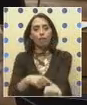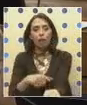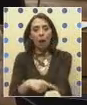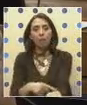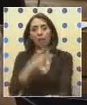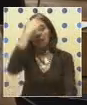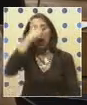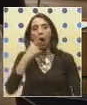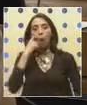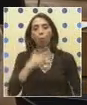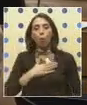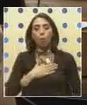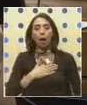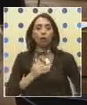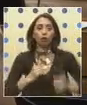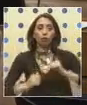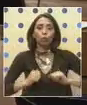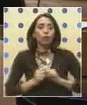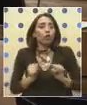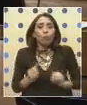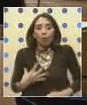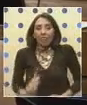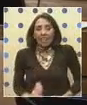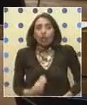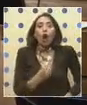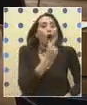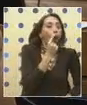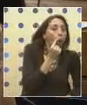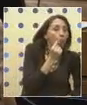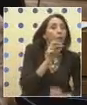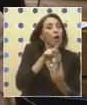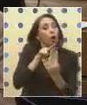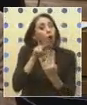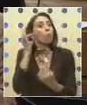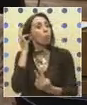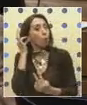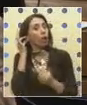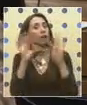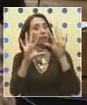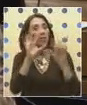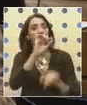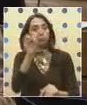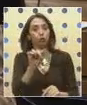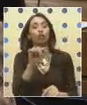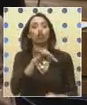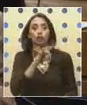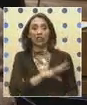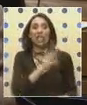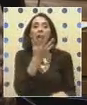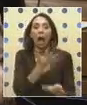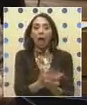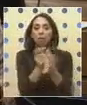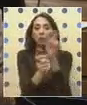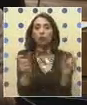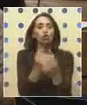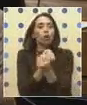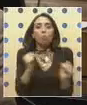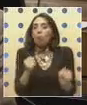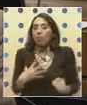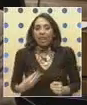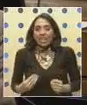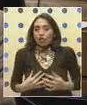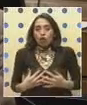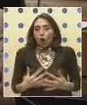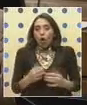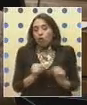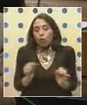el ser humano que sufre de infertilidad, hombre o mujer, un 10% comprobado en nuestro país que sufre de infertilidad, no puede acceder